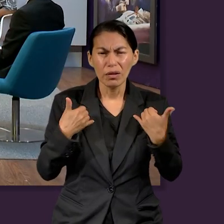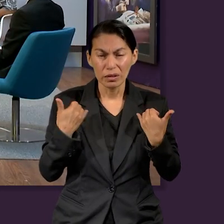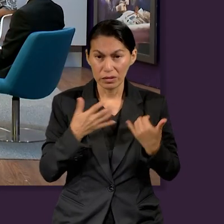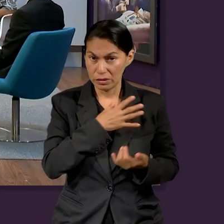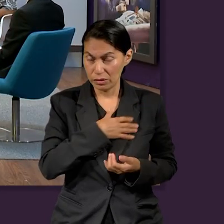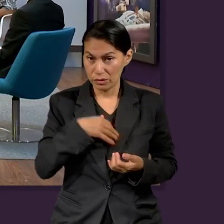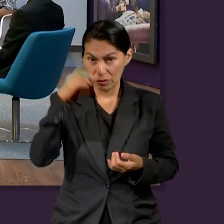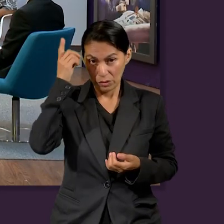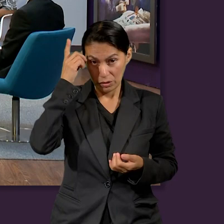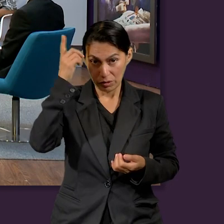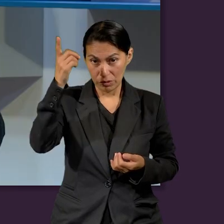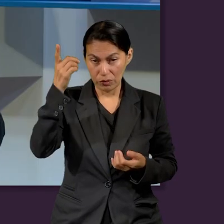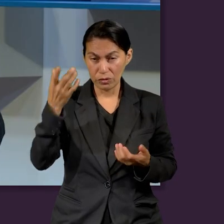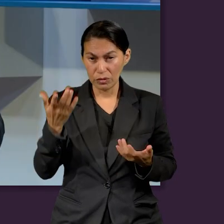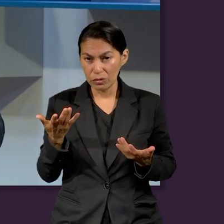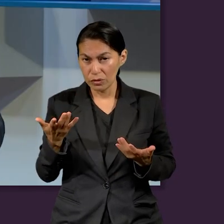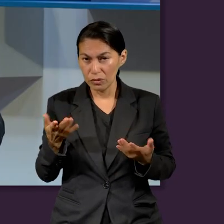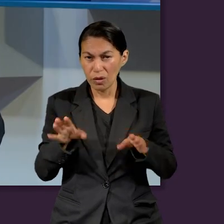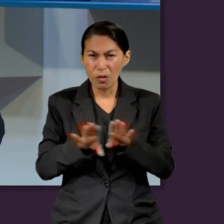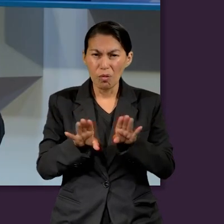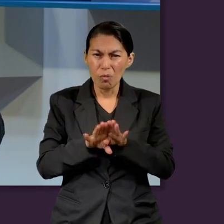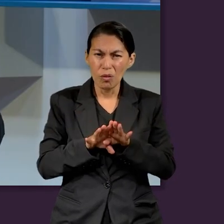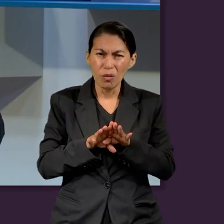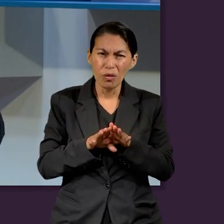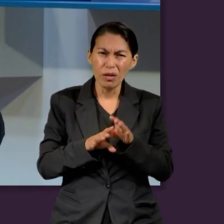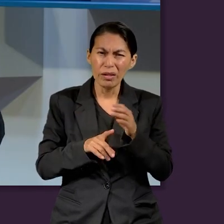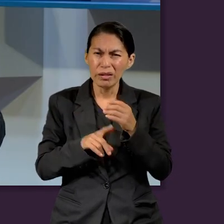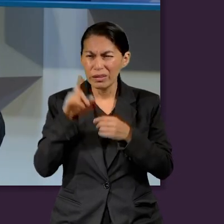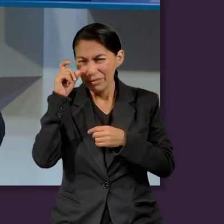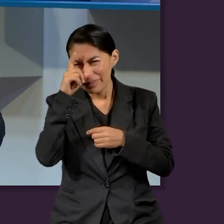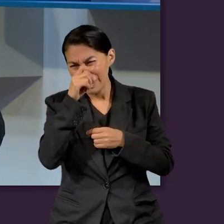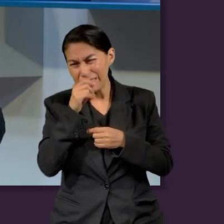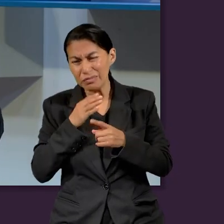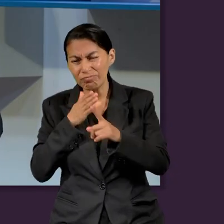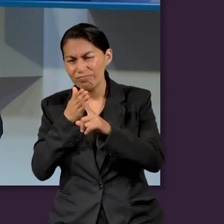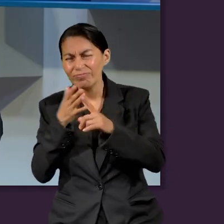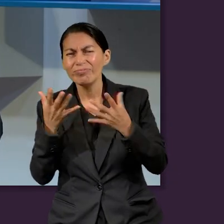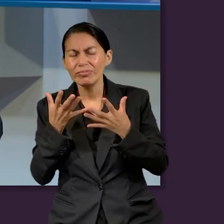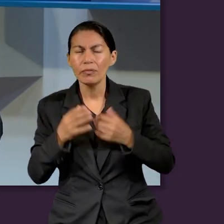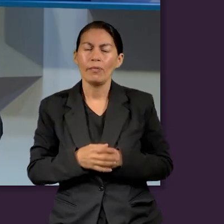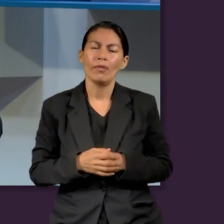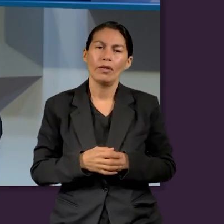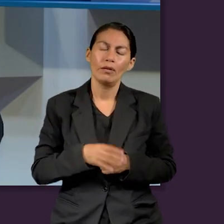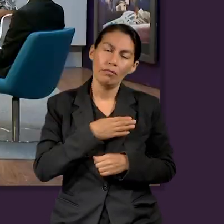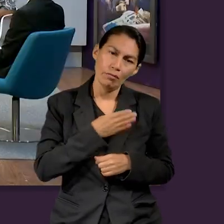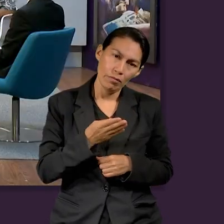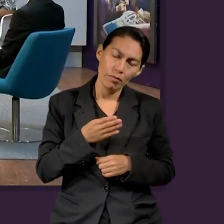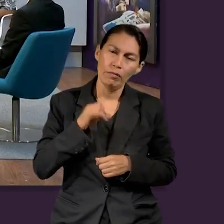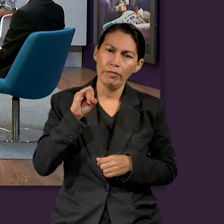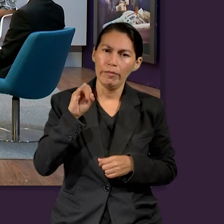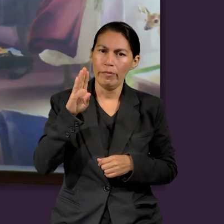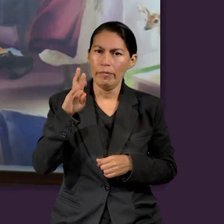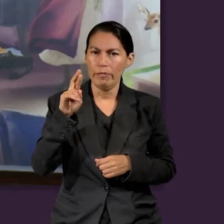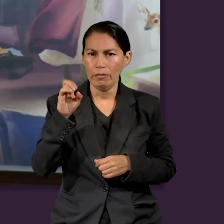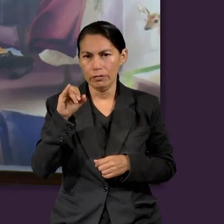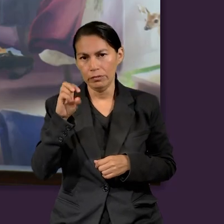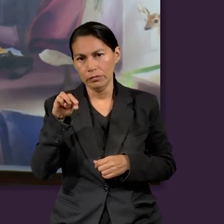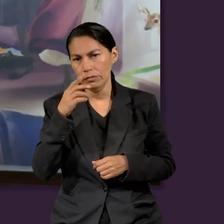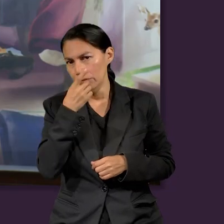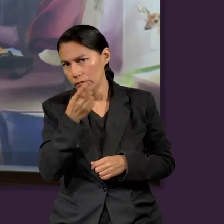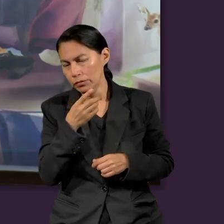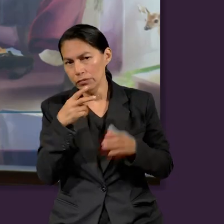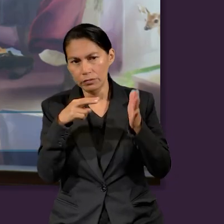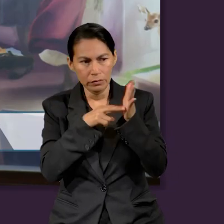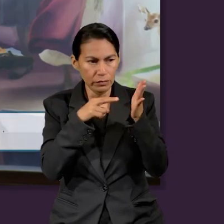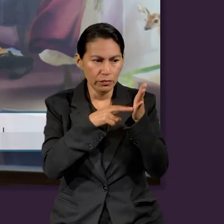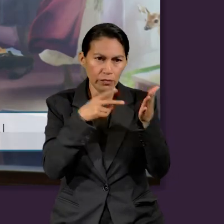podamos nosotros, como jóvenes y como hijos de Dios, enfrentar las dificultades? Bueno, una de las